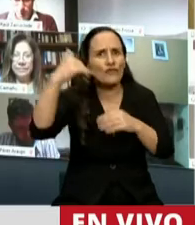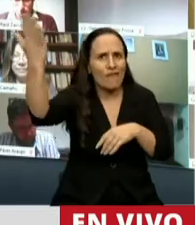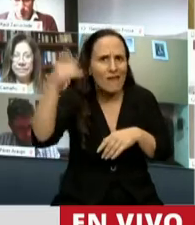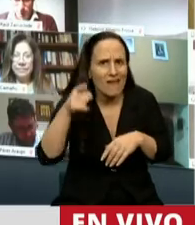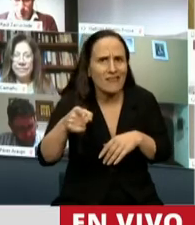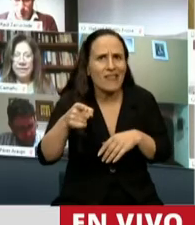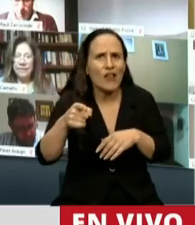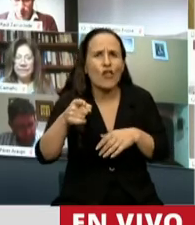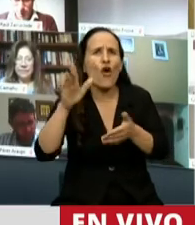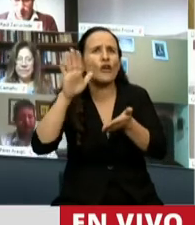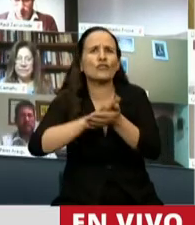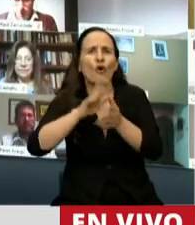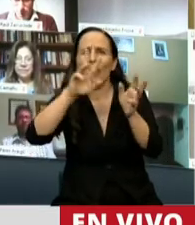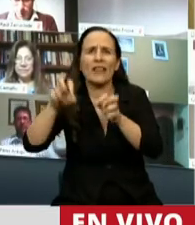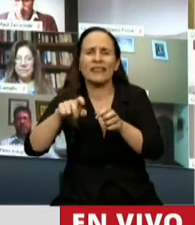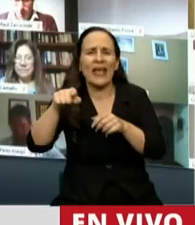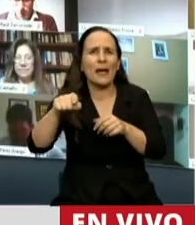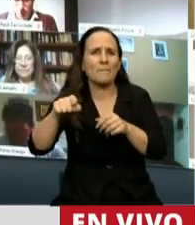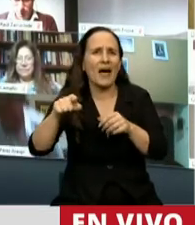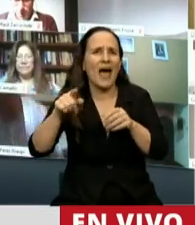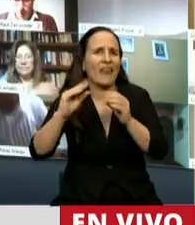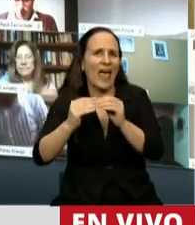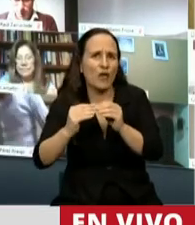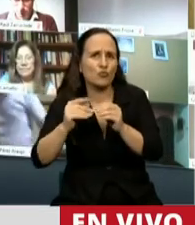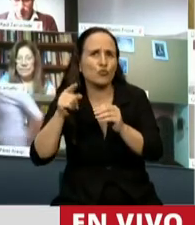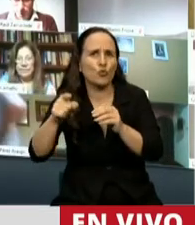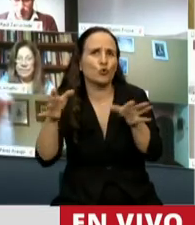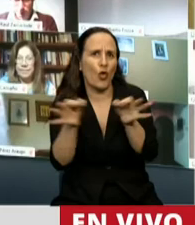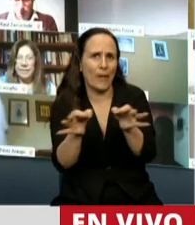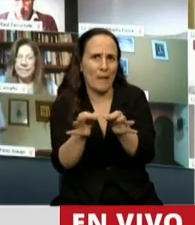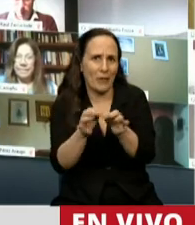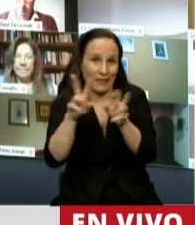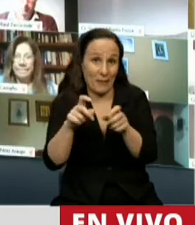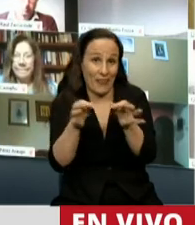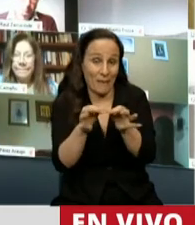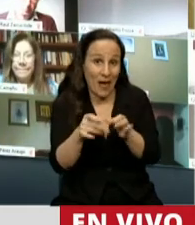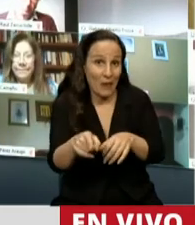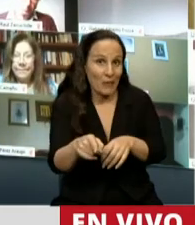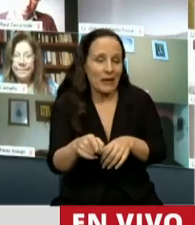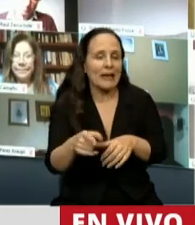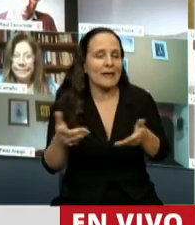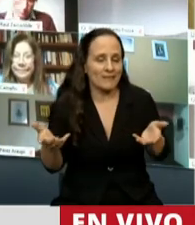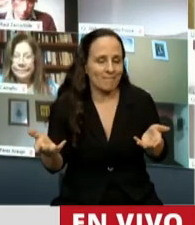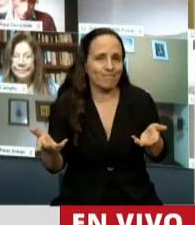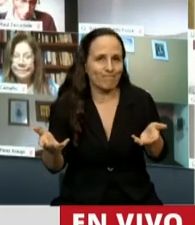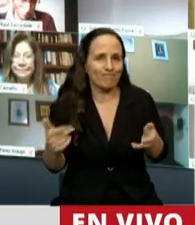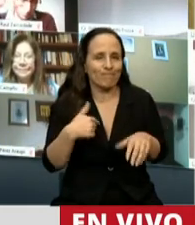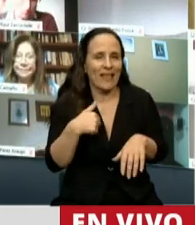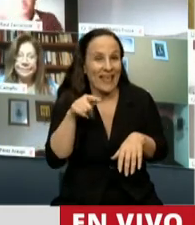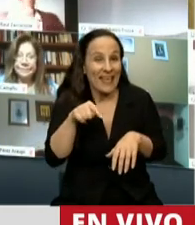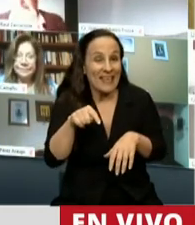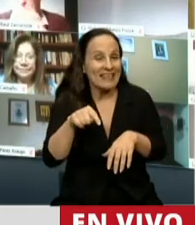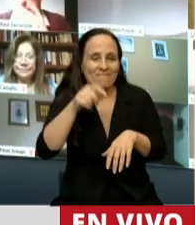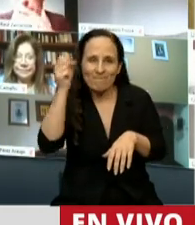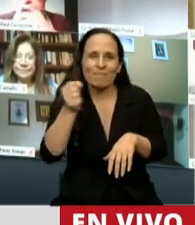Nacional de Asuntos de Malvina, porque me parece que ahí hay